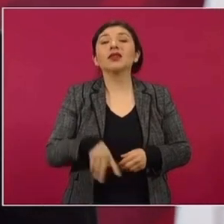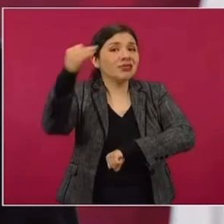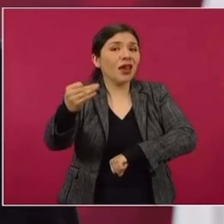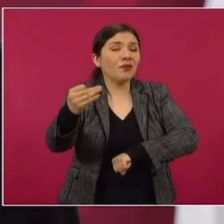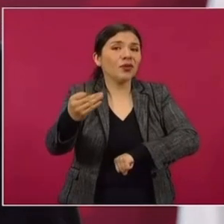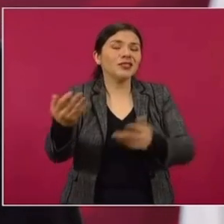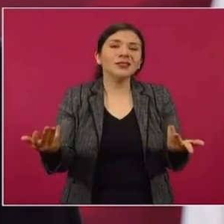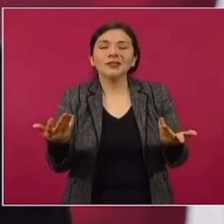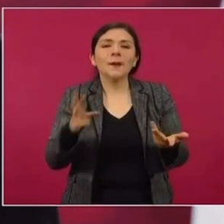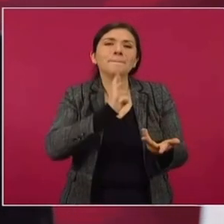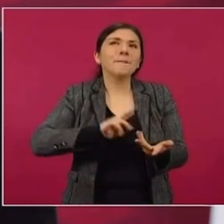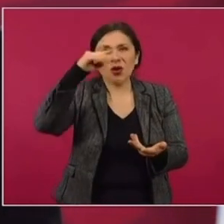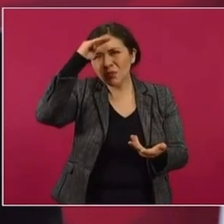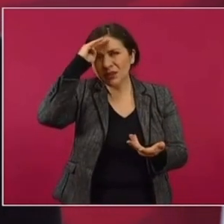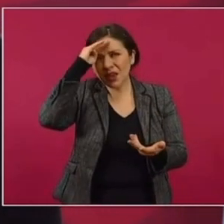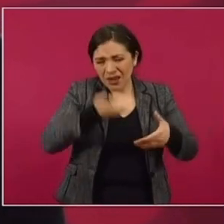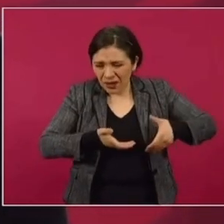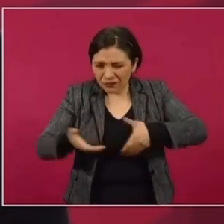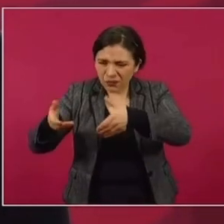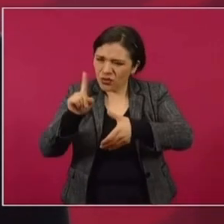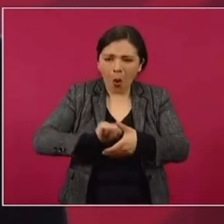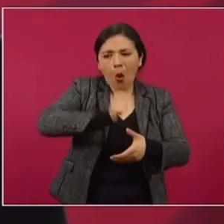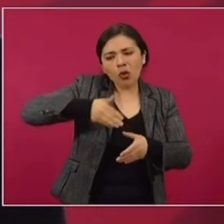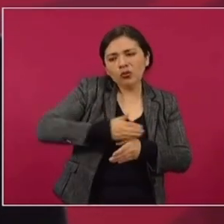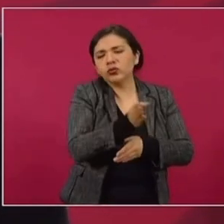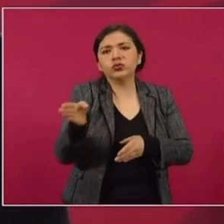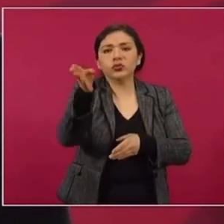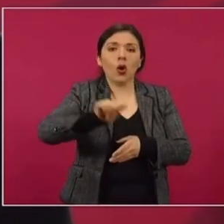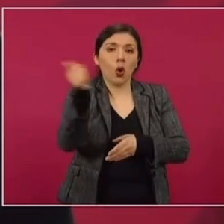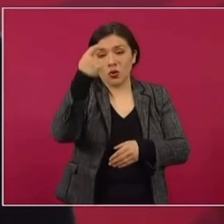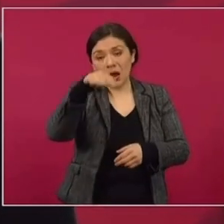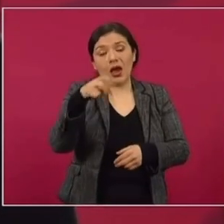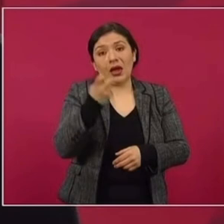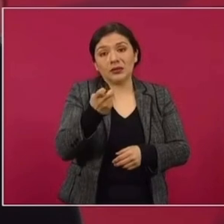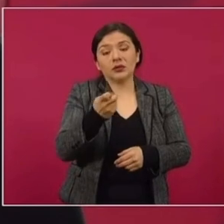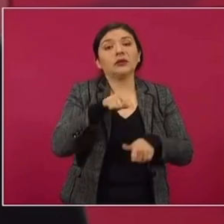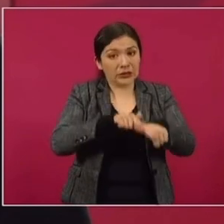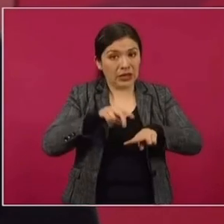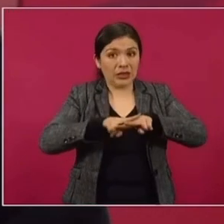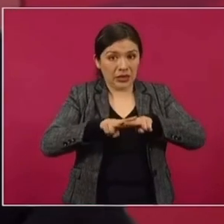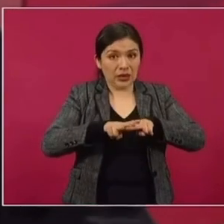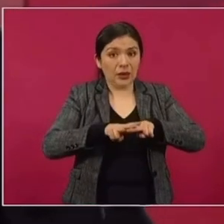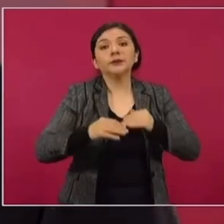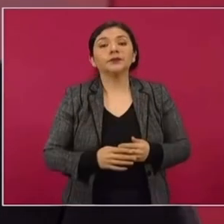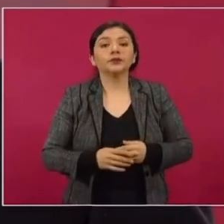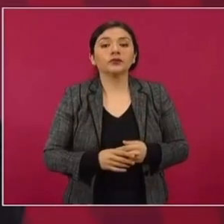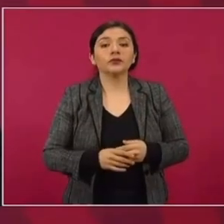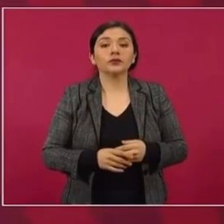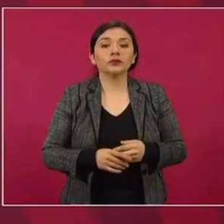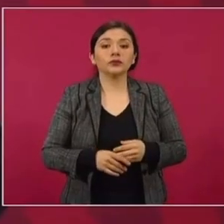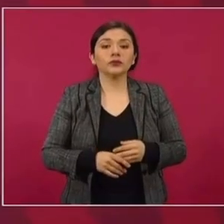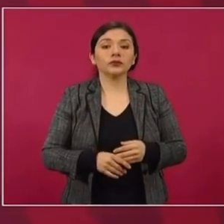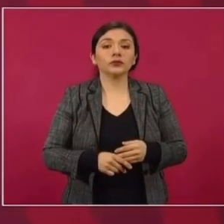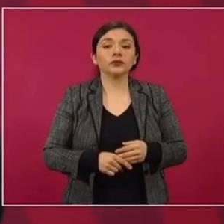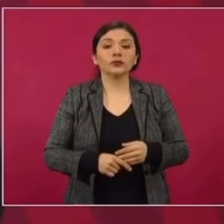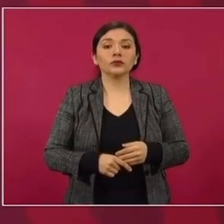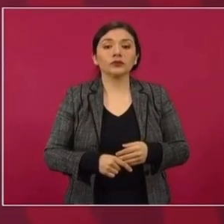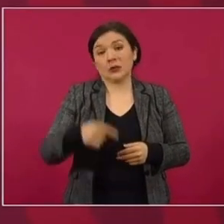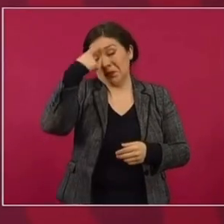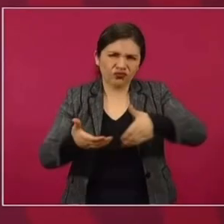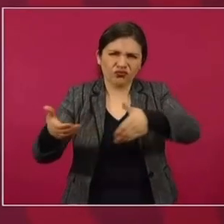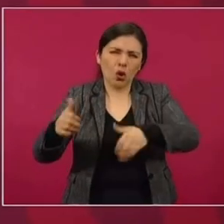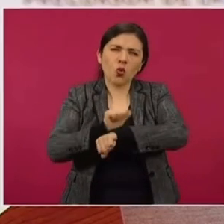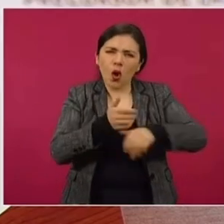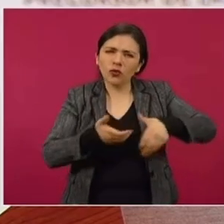consumía más tiempo. Se optó por buscar otro trazo para irnos abajo, que no se afecte la